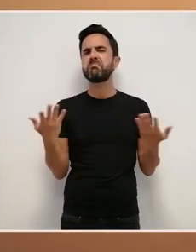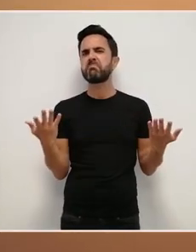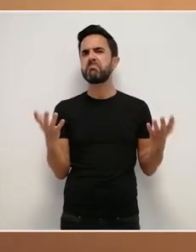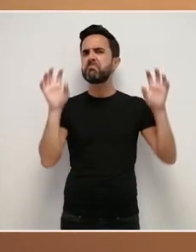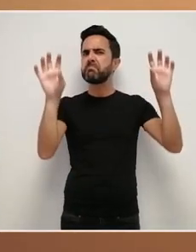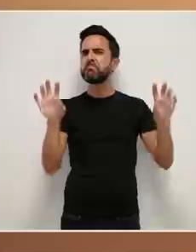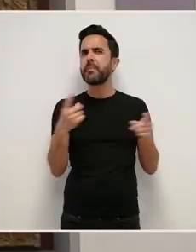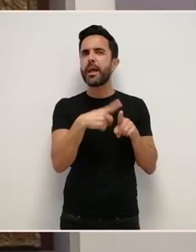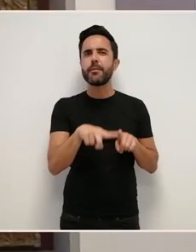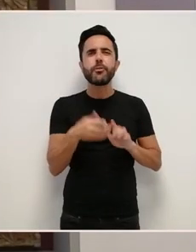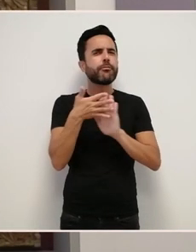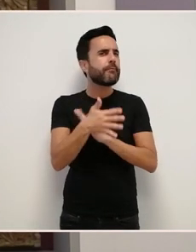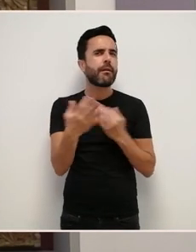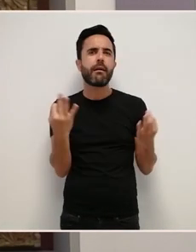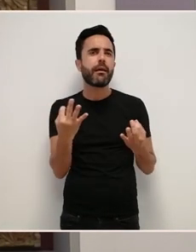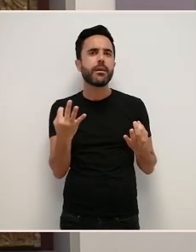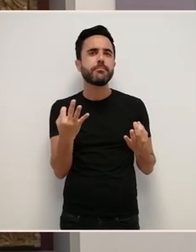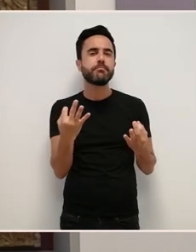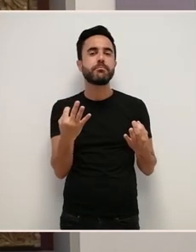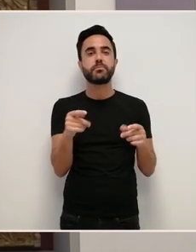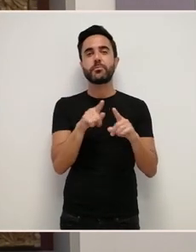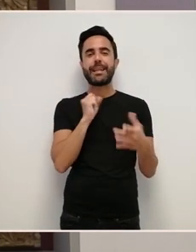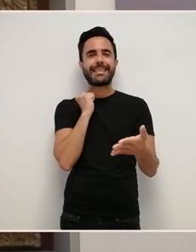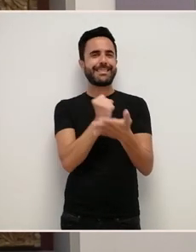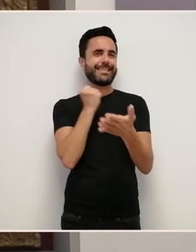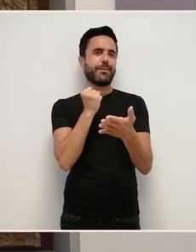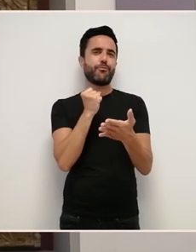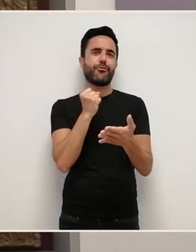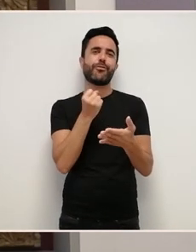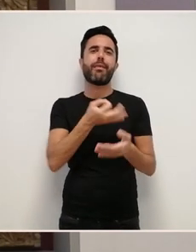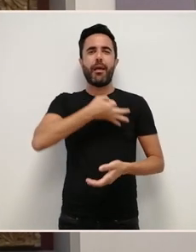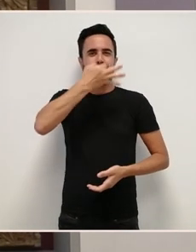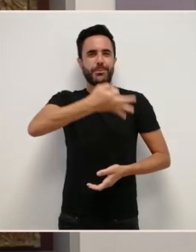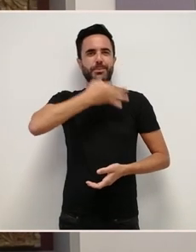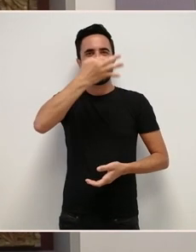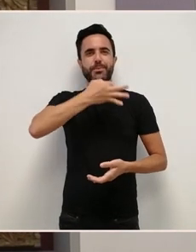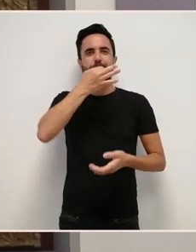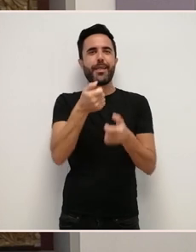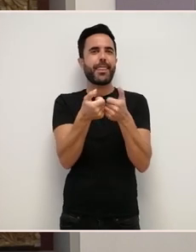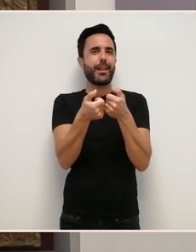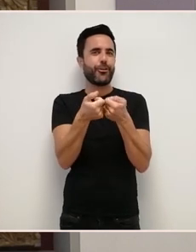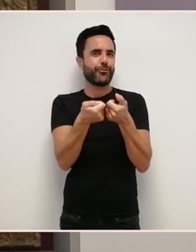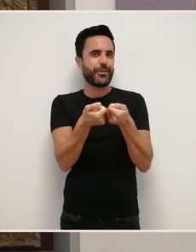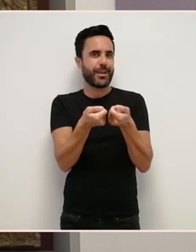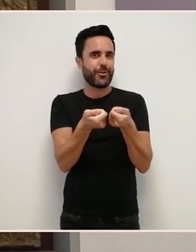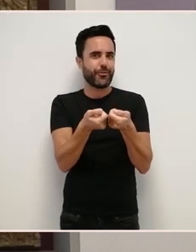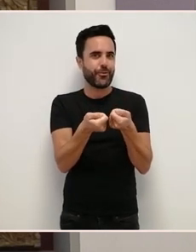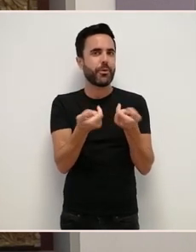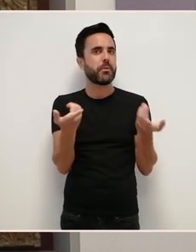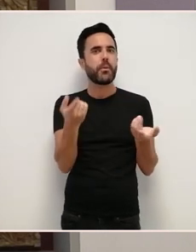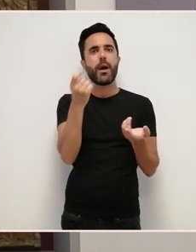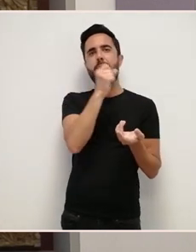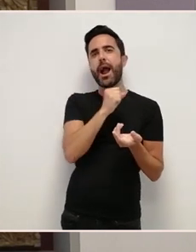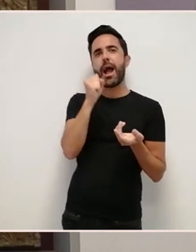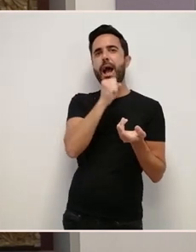Que venen sendo estes elementos? Pois son representacións simbólicas de algúnas das ladaiñas do rezo do rosario E